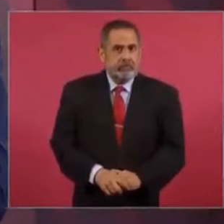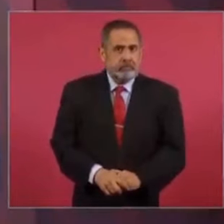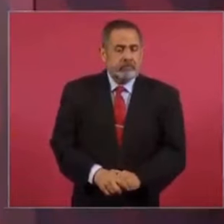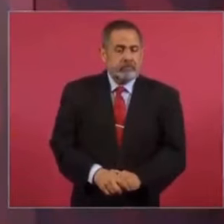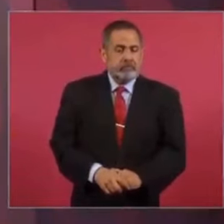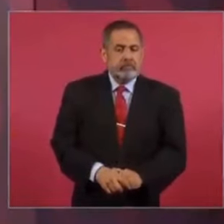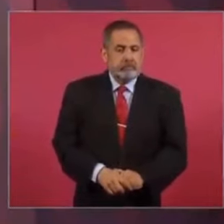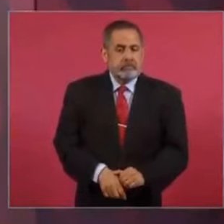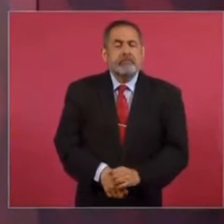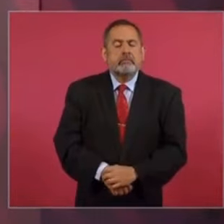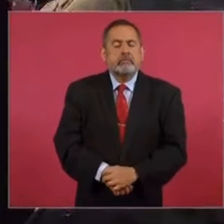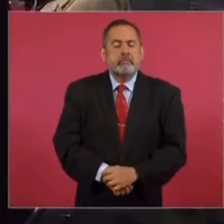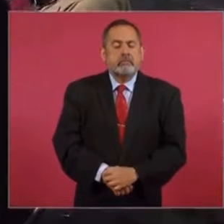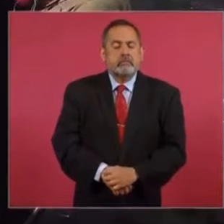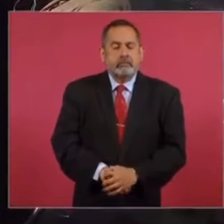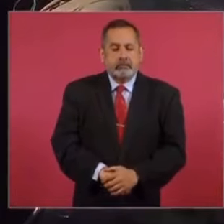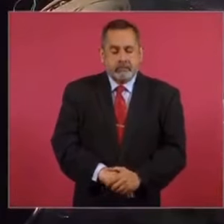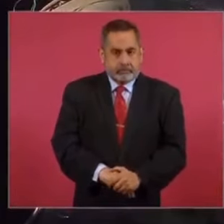cuando